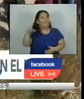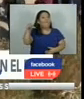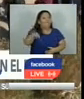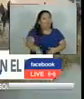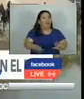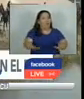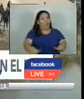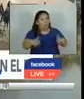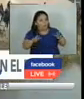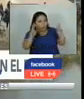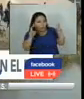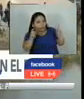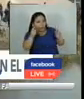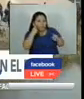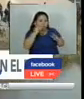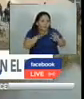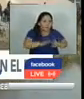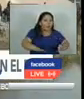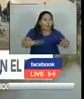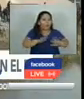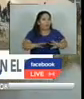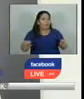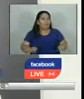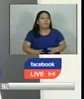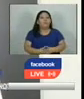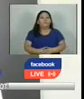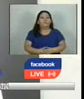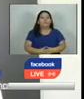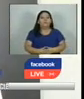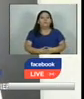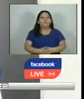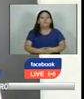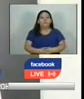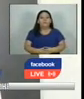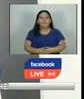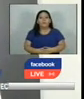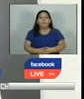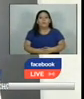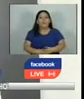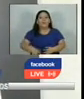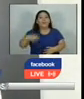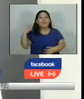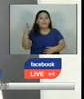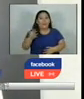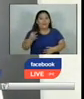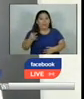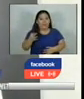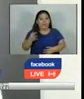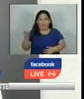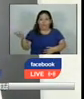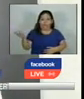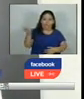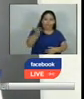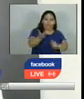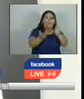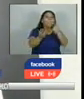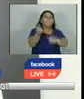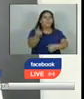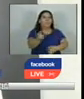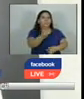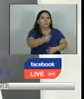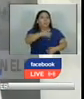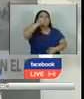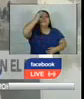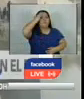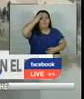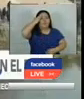si no se trata la situación con los migrantes de manera adecuada que se destinen personal que tiene un entrenamiento